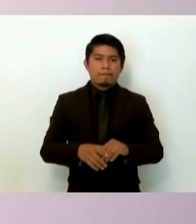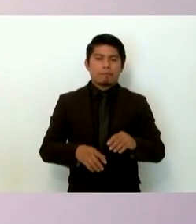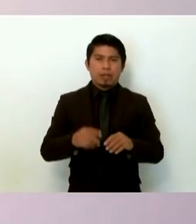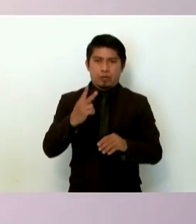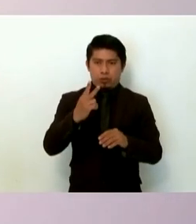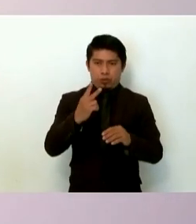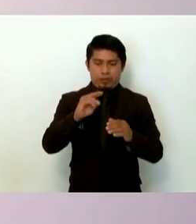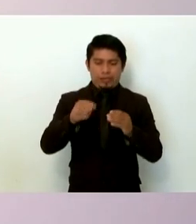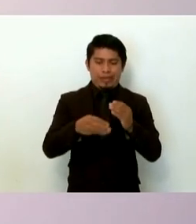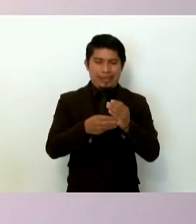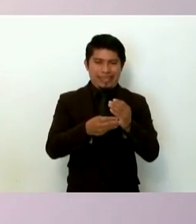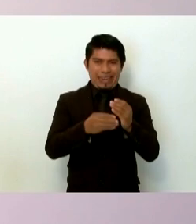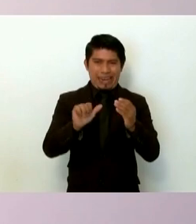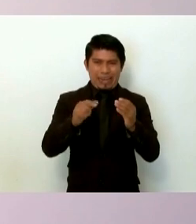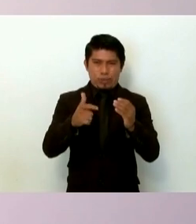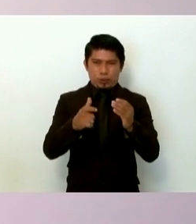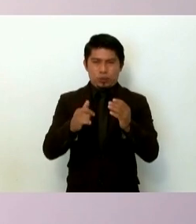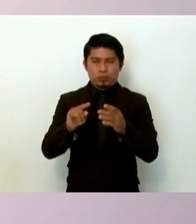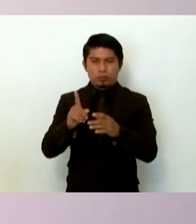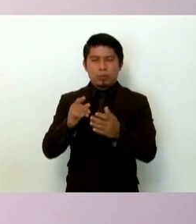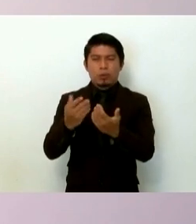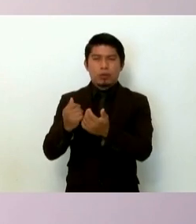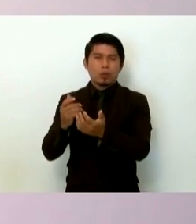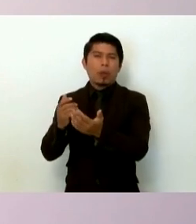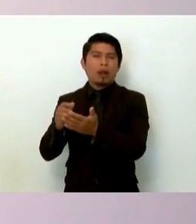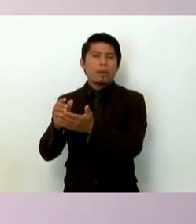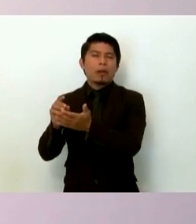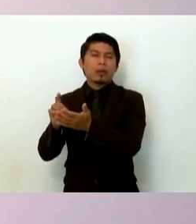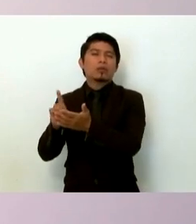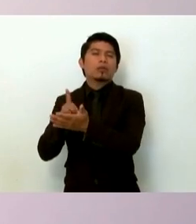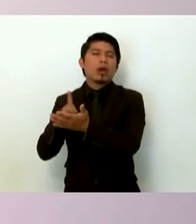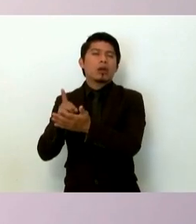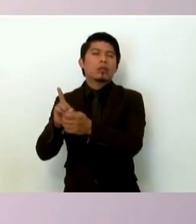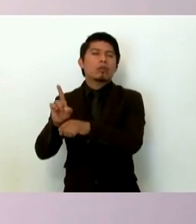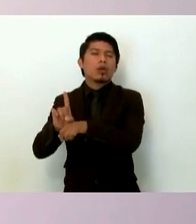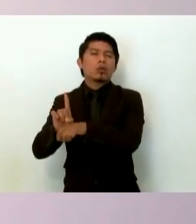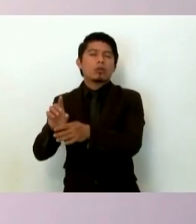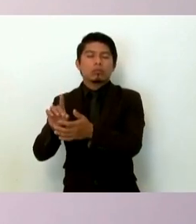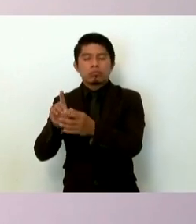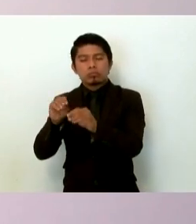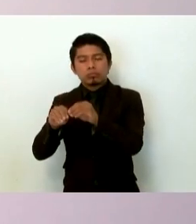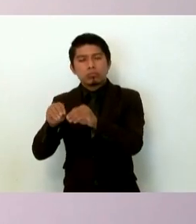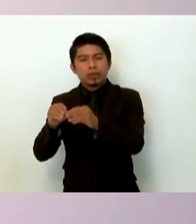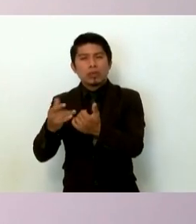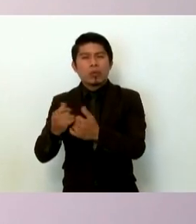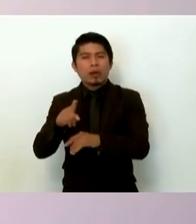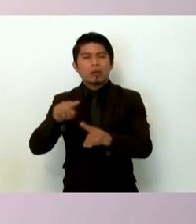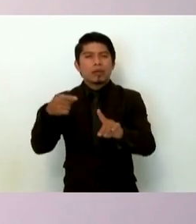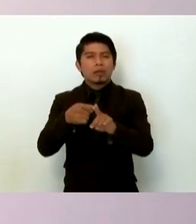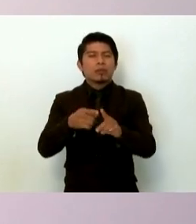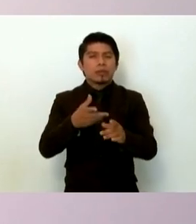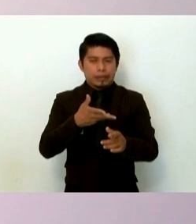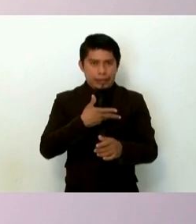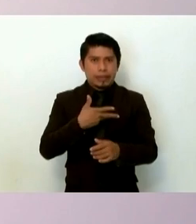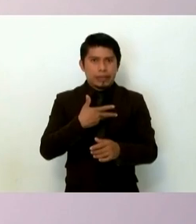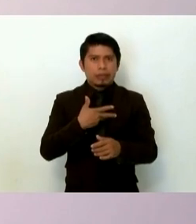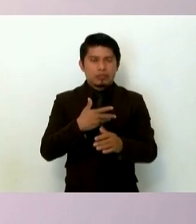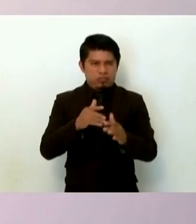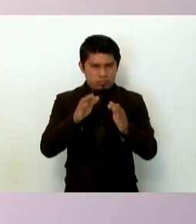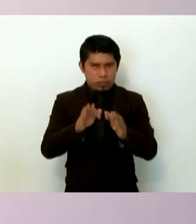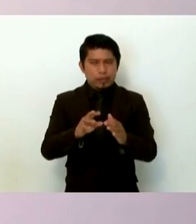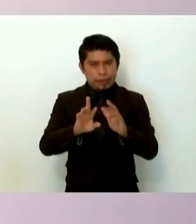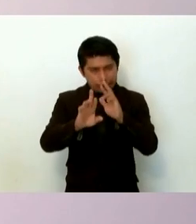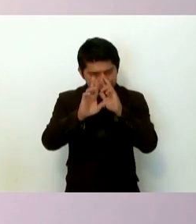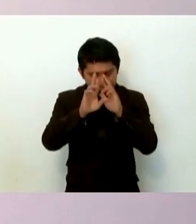anexos tanto en los de las bitácoras como damos cuenta de ellos porque siempre hemos buscado tener plena pleno